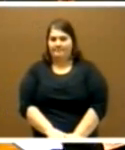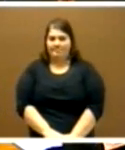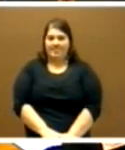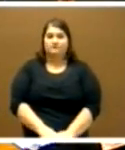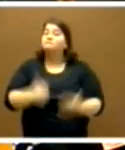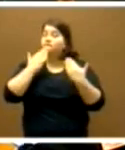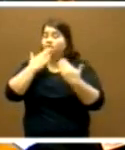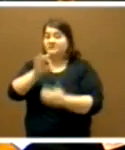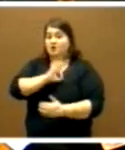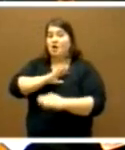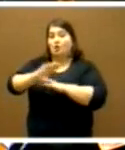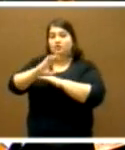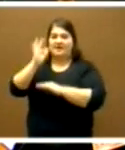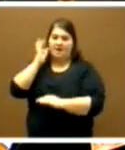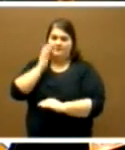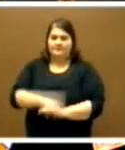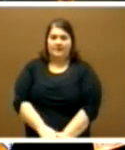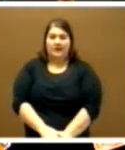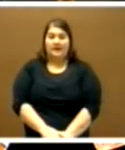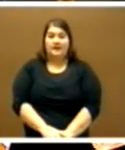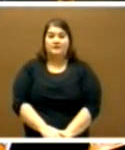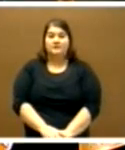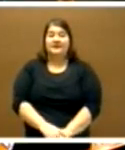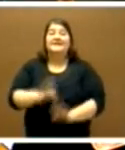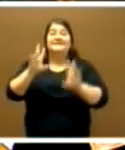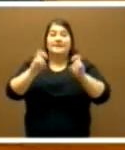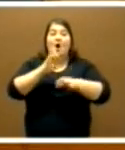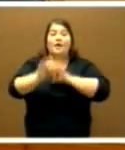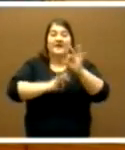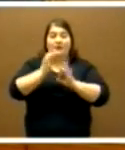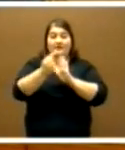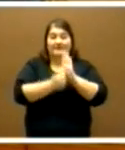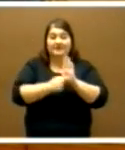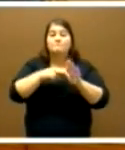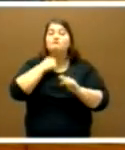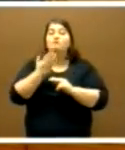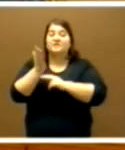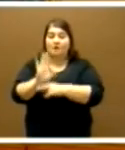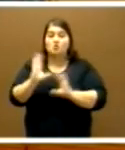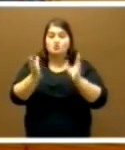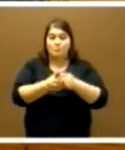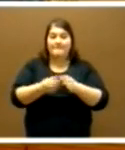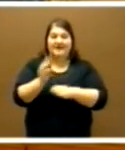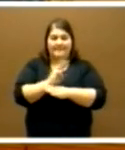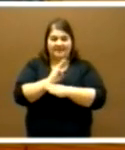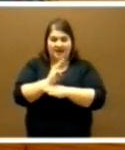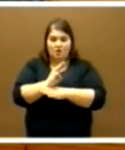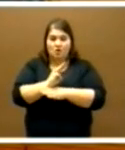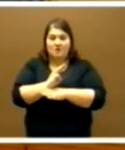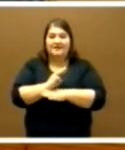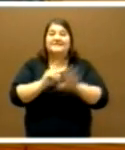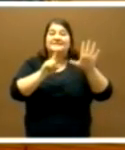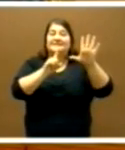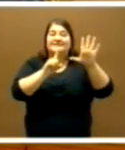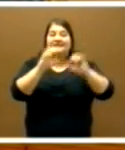Gracias, señora consejera. Conforme a la ordenación del debate acordada en la Junta de Portavozes, los grupos parlamentarios dispondrán de 60